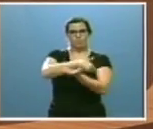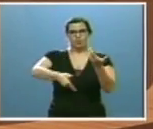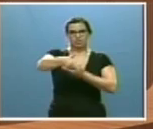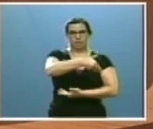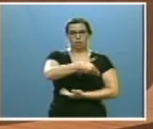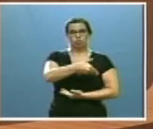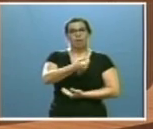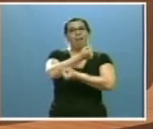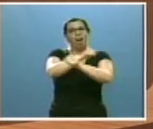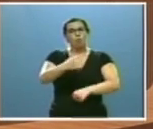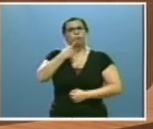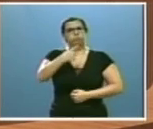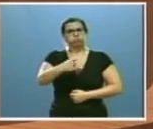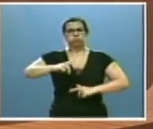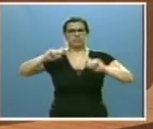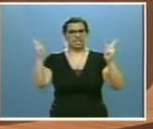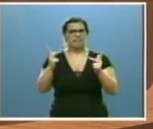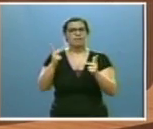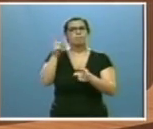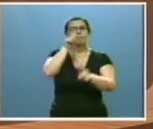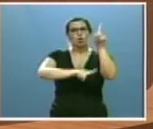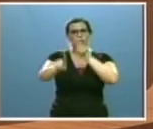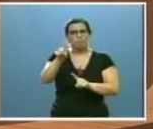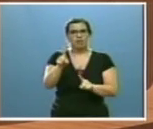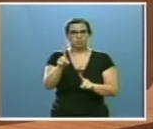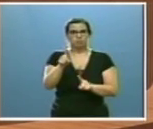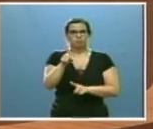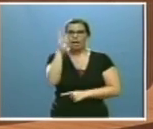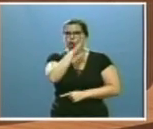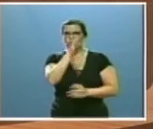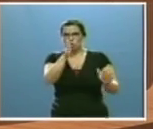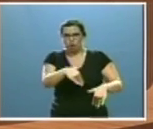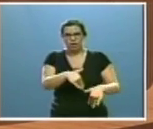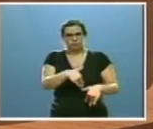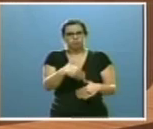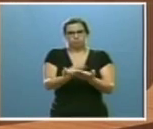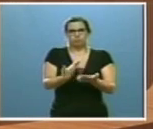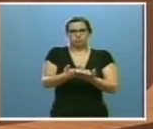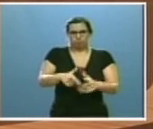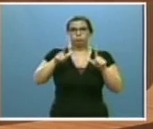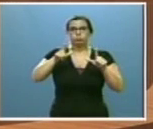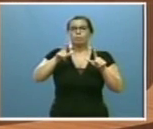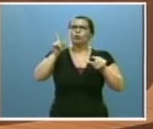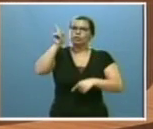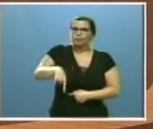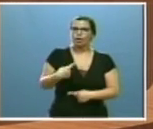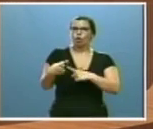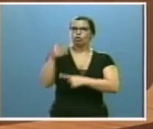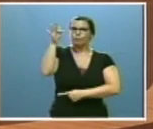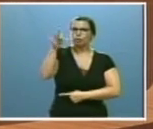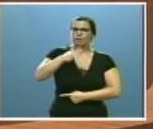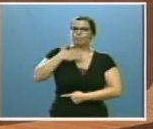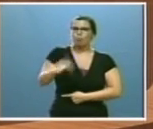oculta la dificultad y gravedad de nuestros retos y problemas, pero tampoco duda en poner en valor todas nuestras fortalezas y